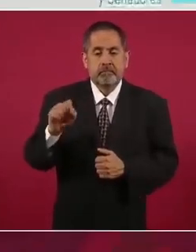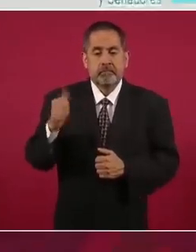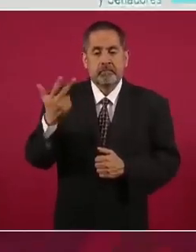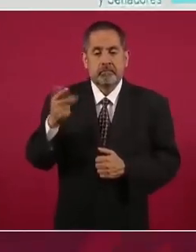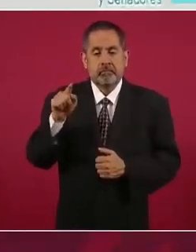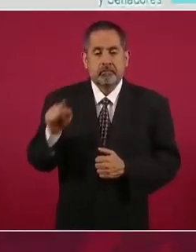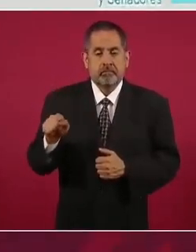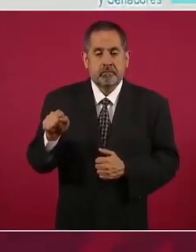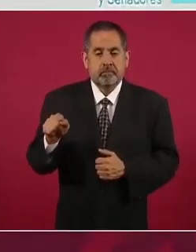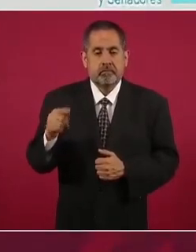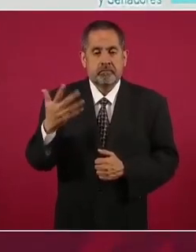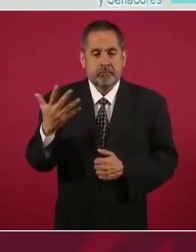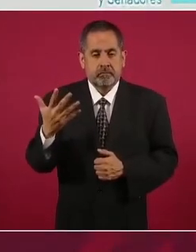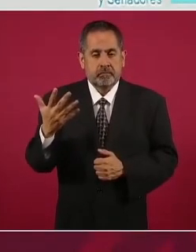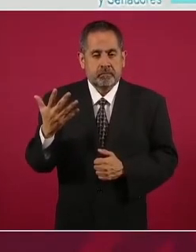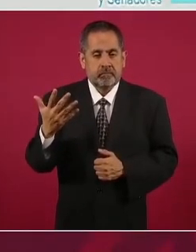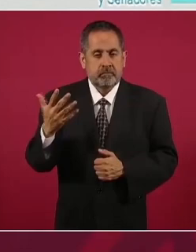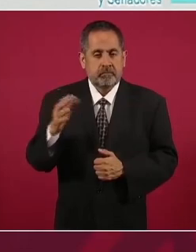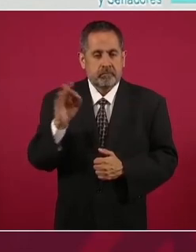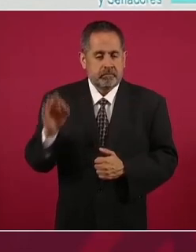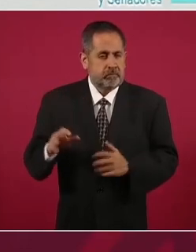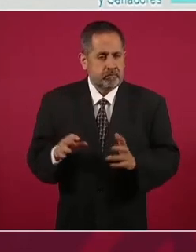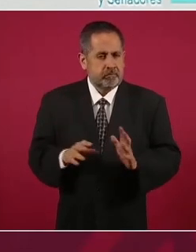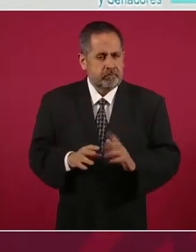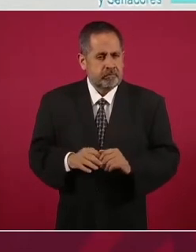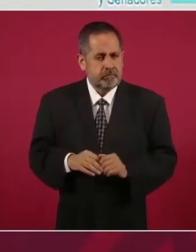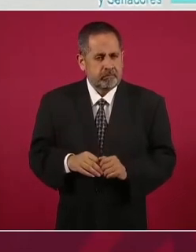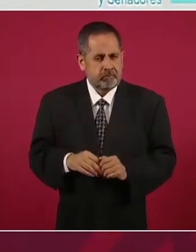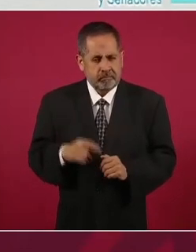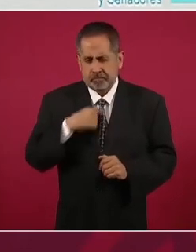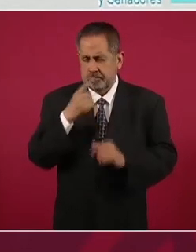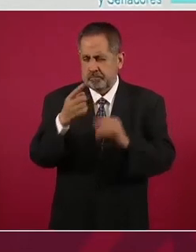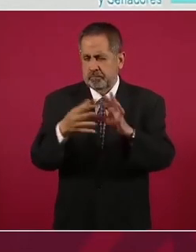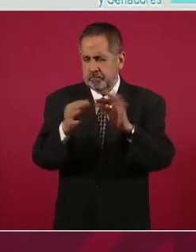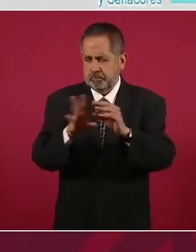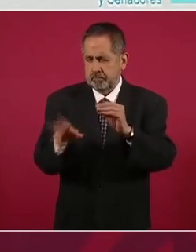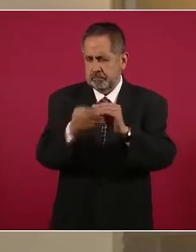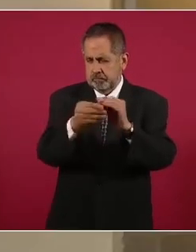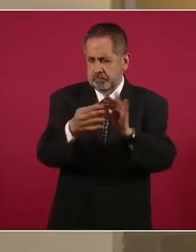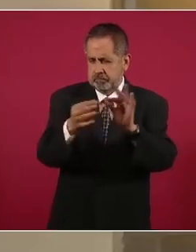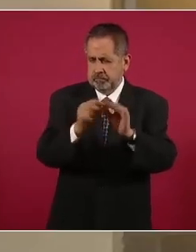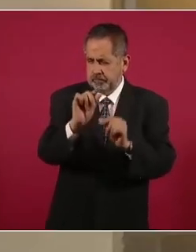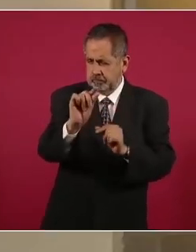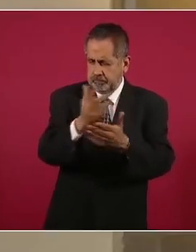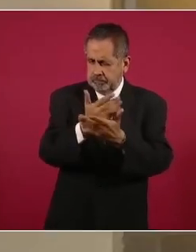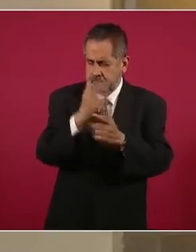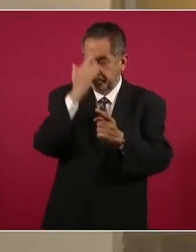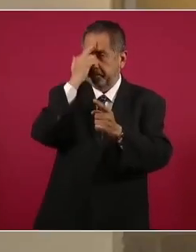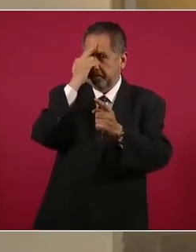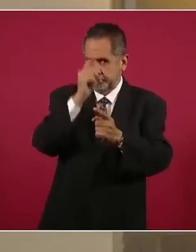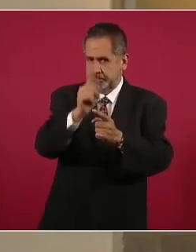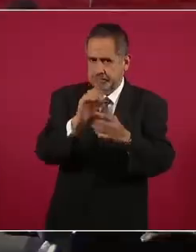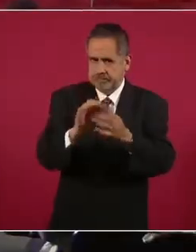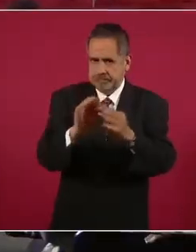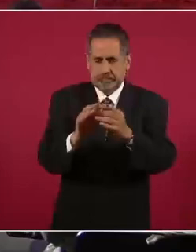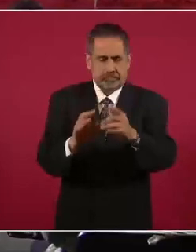68.5. Voy a hacer una anotación al final, nada más me acuerdas.